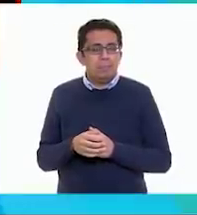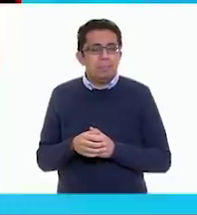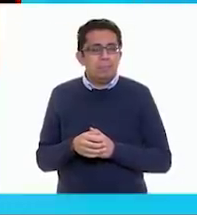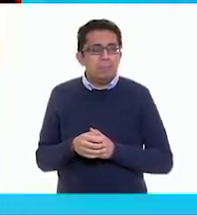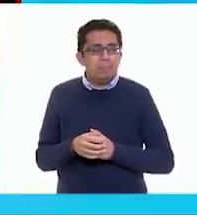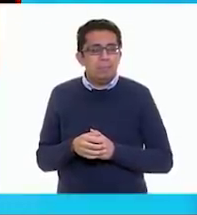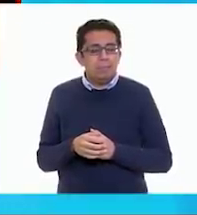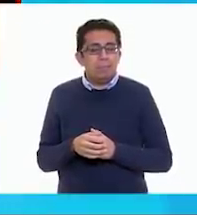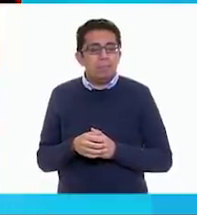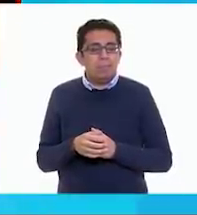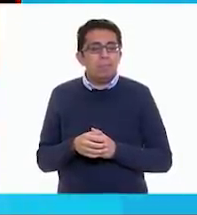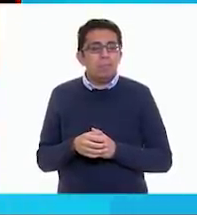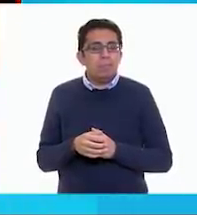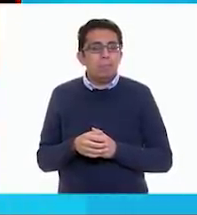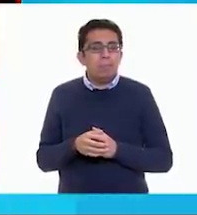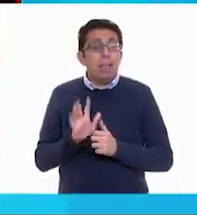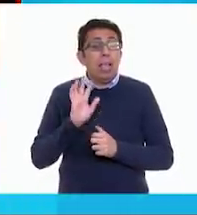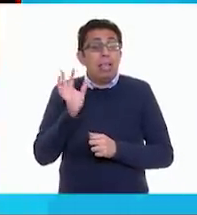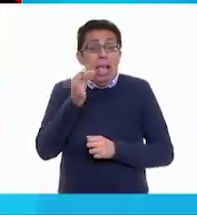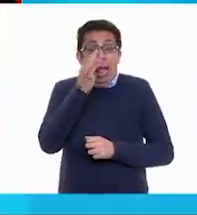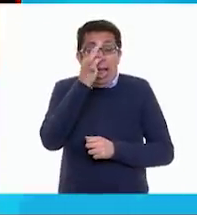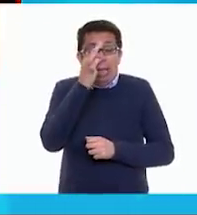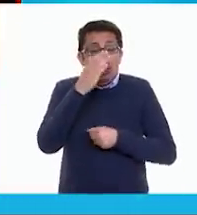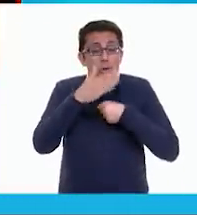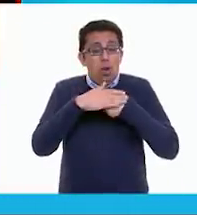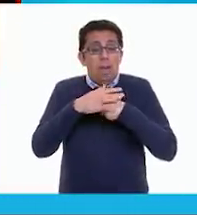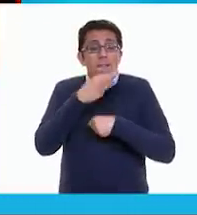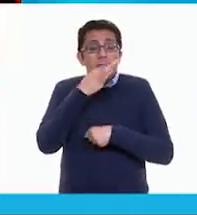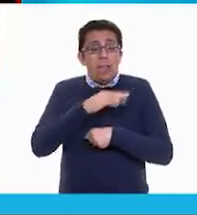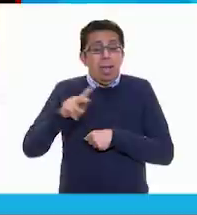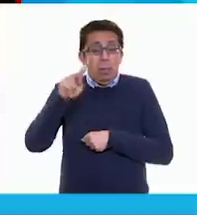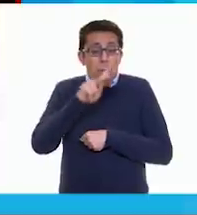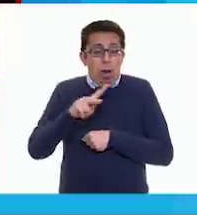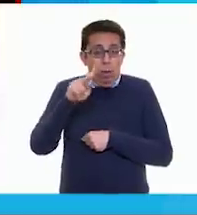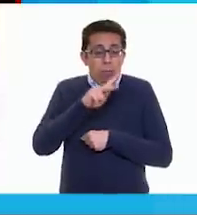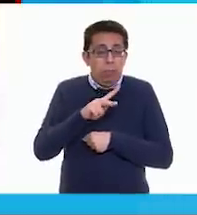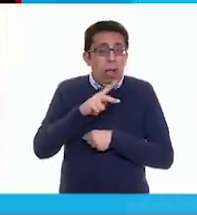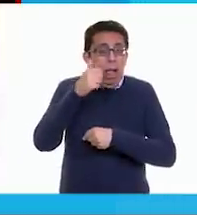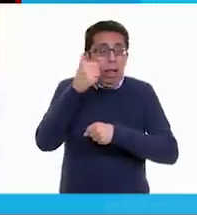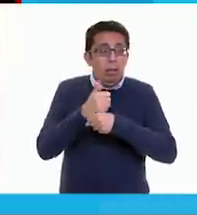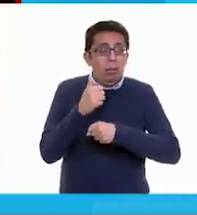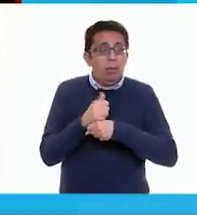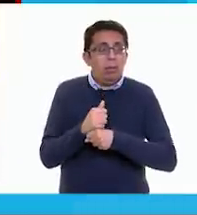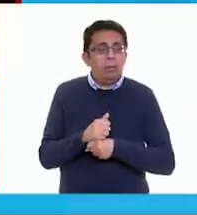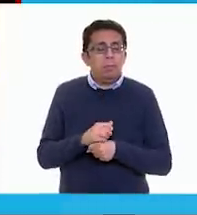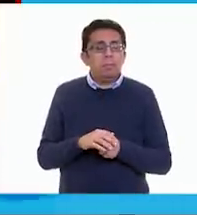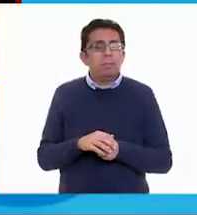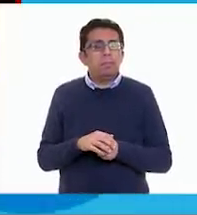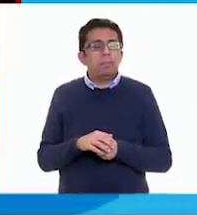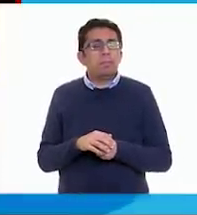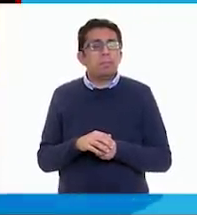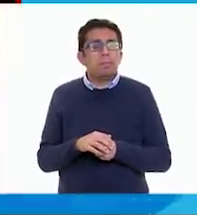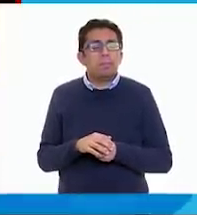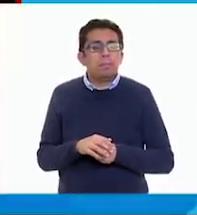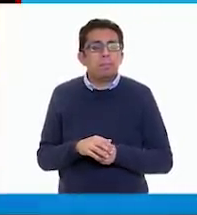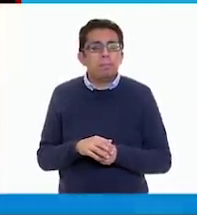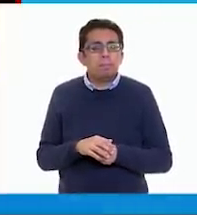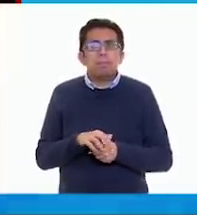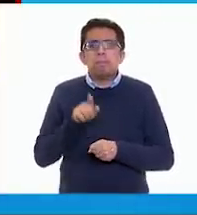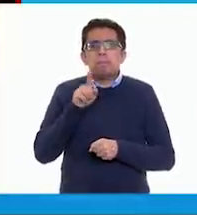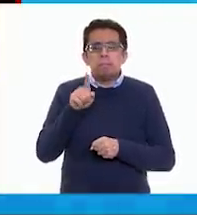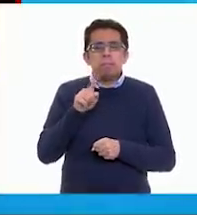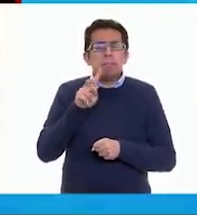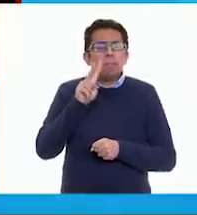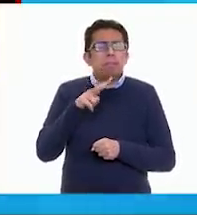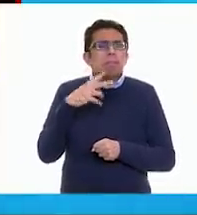Ya va a ser la fiesta del pueblo de tus abuelos. ¿Y? Te encargué tu terno, hija. Está re que te